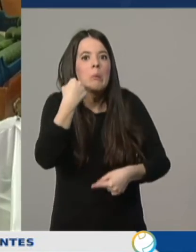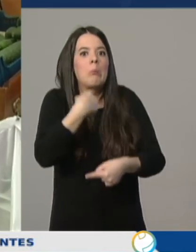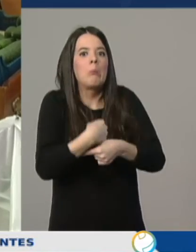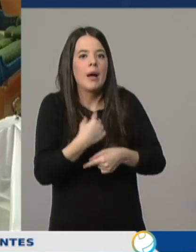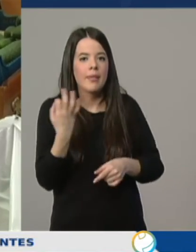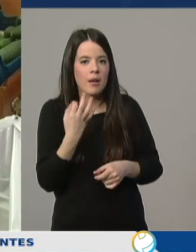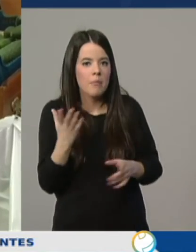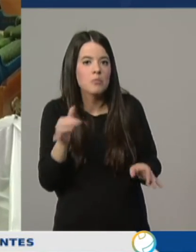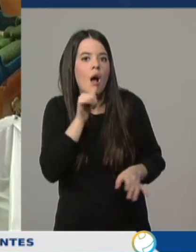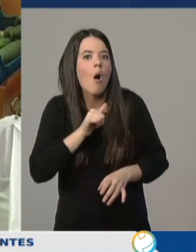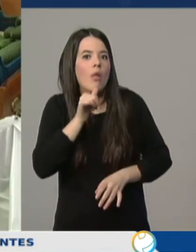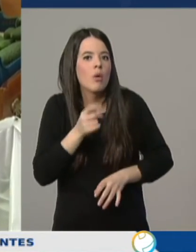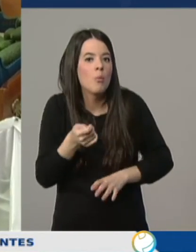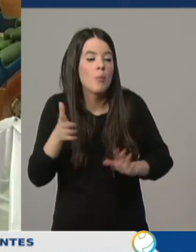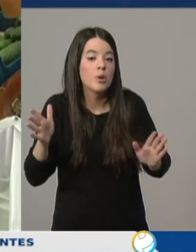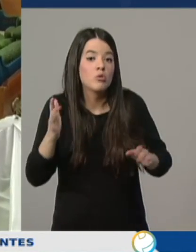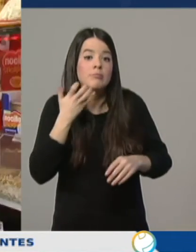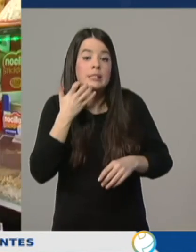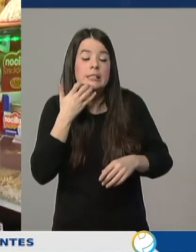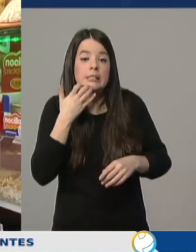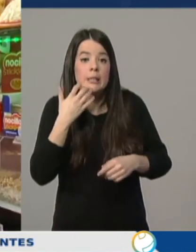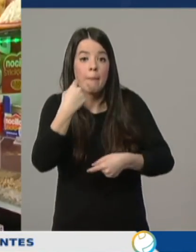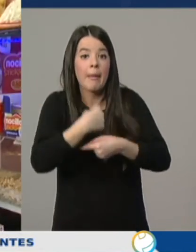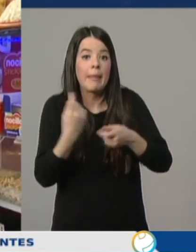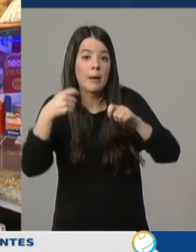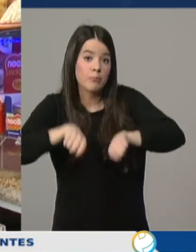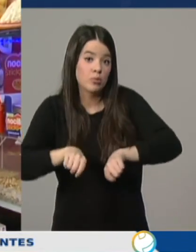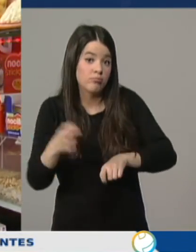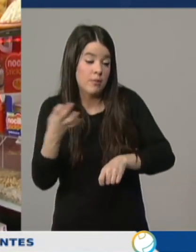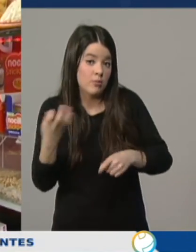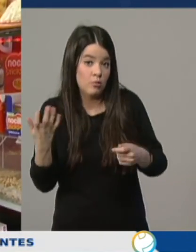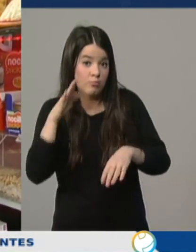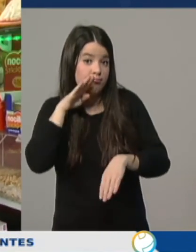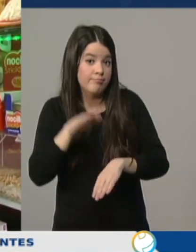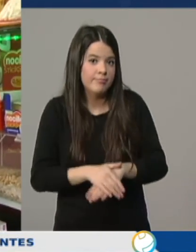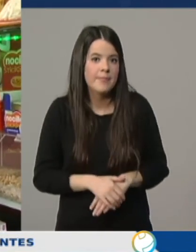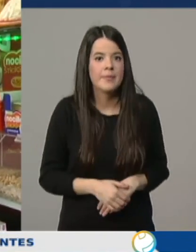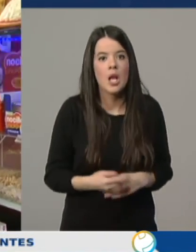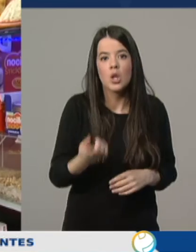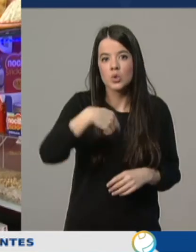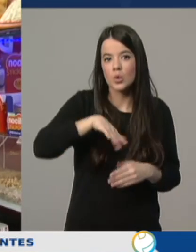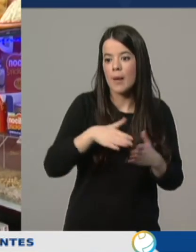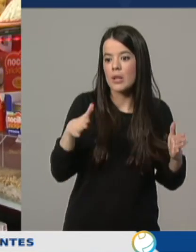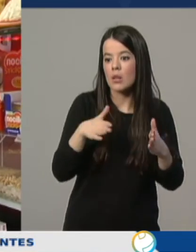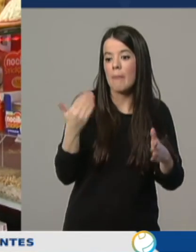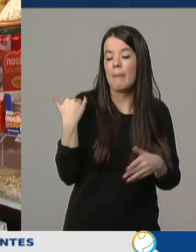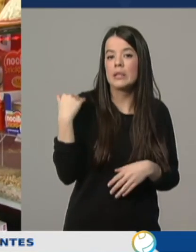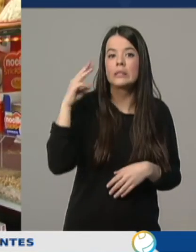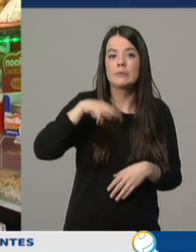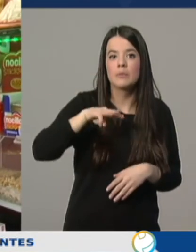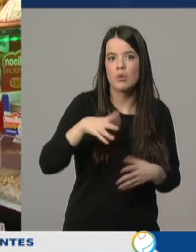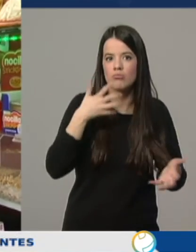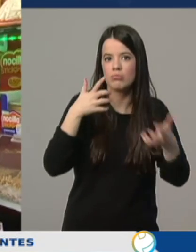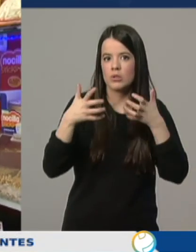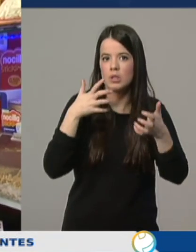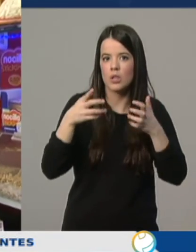poquito, pero si nos dicen que cerremos, tendremos que cerrar, claro. No hace poquito que hemos abierto, hace solo tres meses, pero en Gran Vía se nota. Nosotros por lo menos un